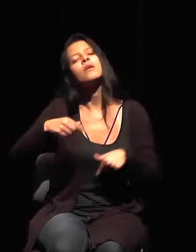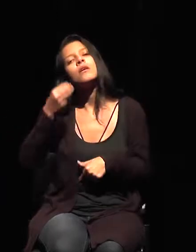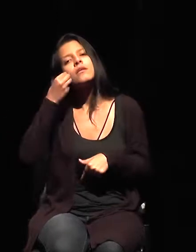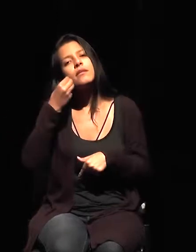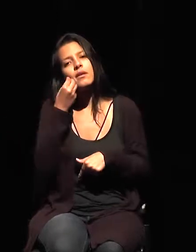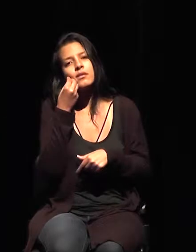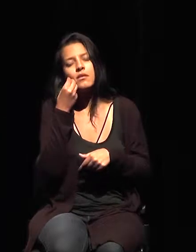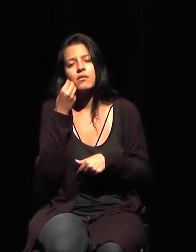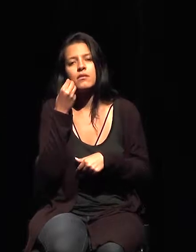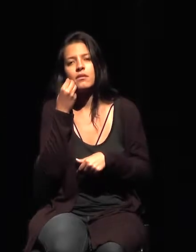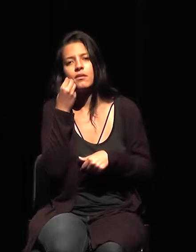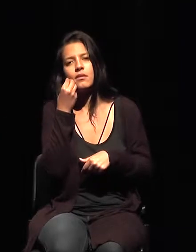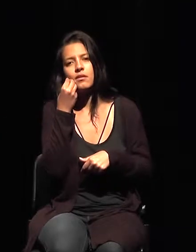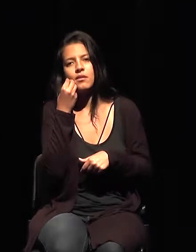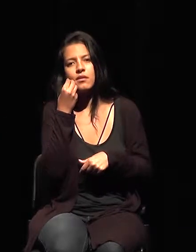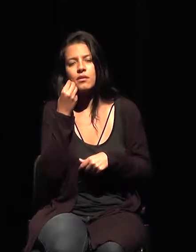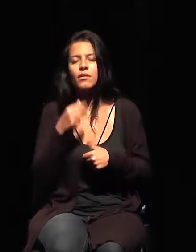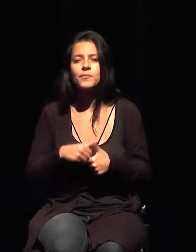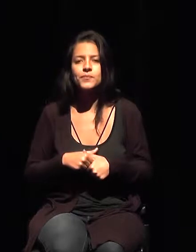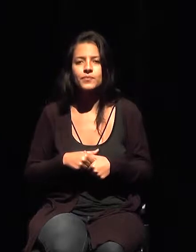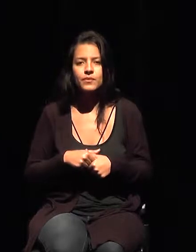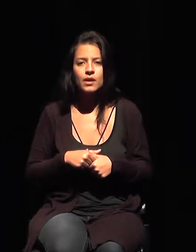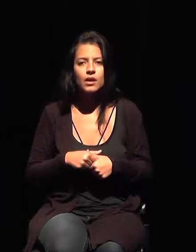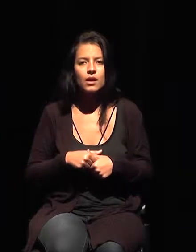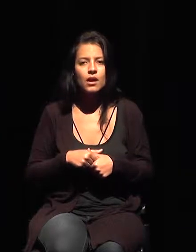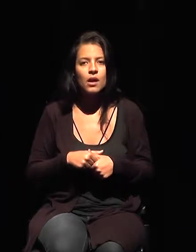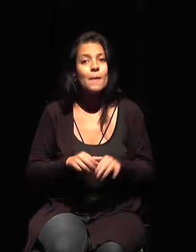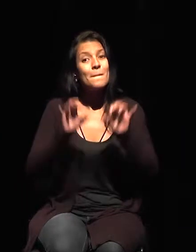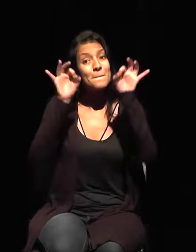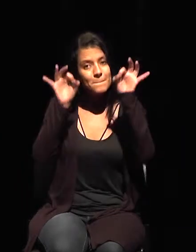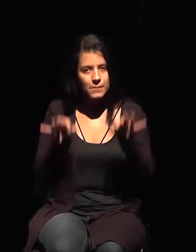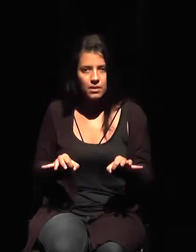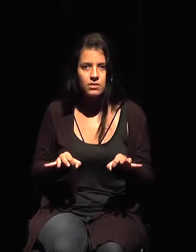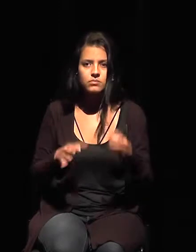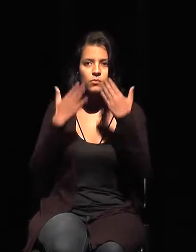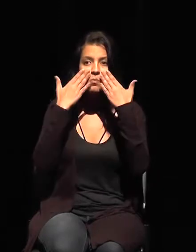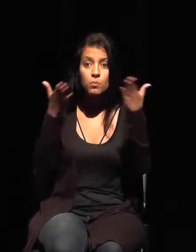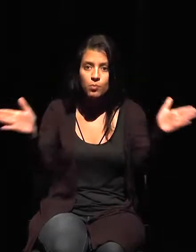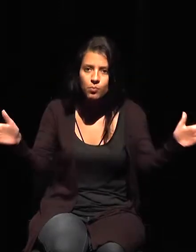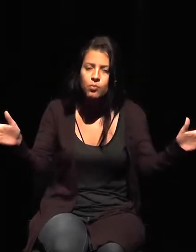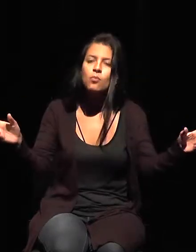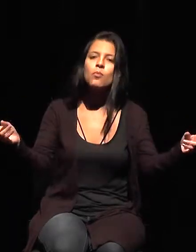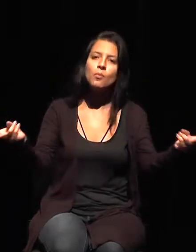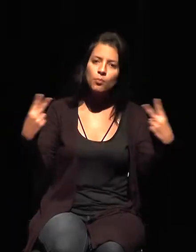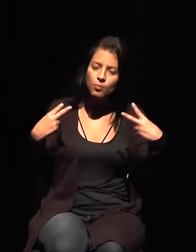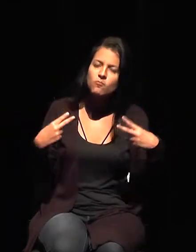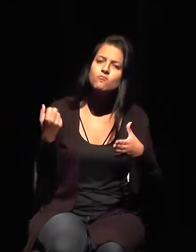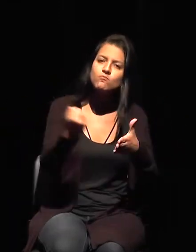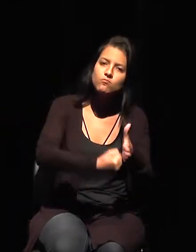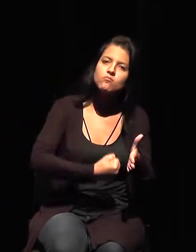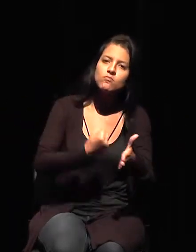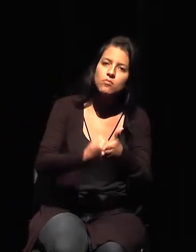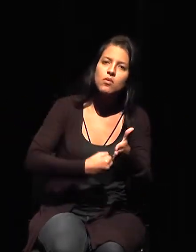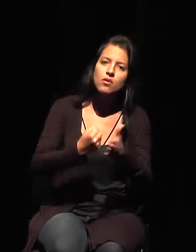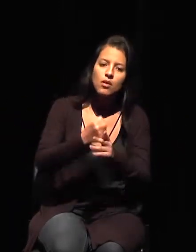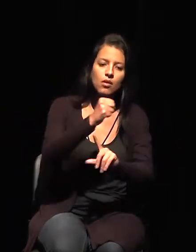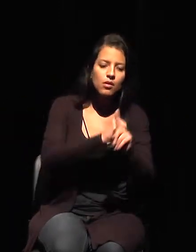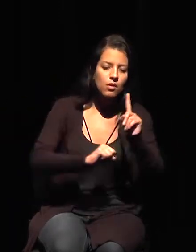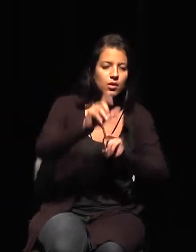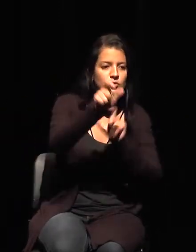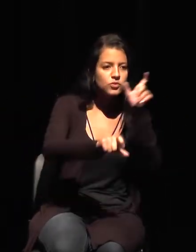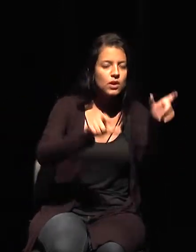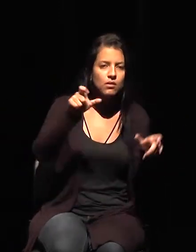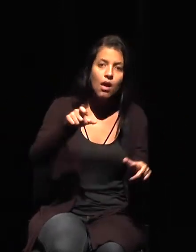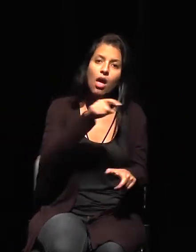públicamente y que la sociedad civil va a ser de hecho, va a tener ese compromiso y va a ser movilizada,